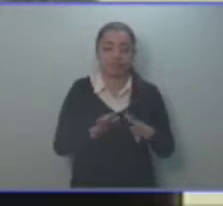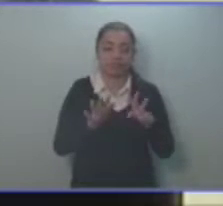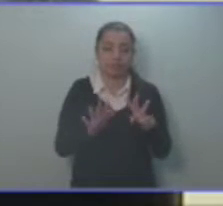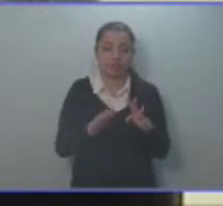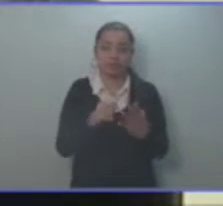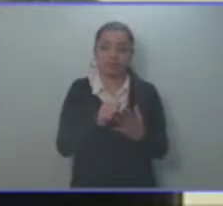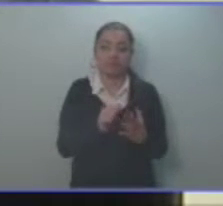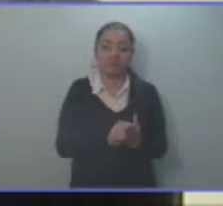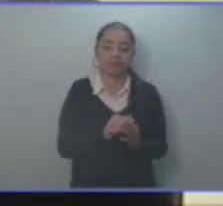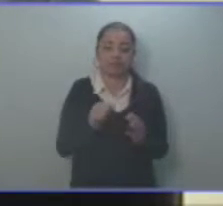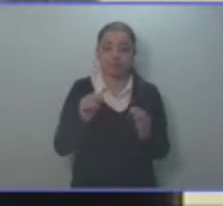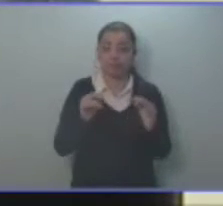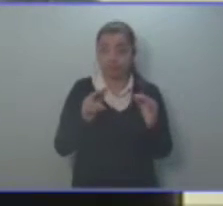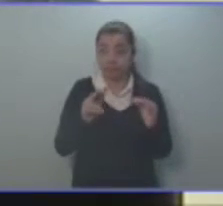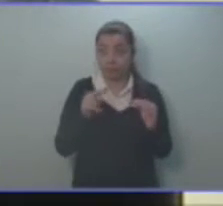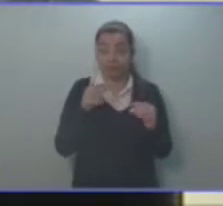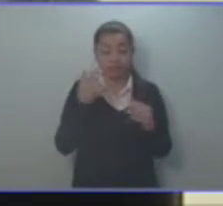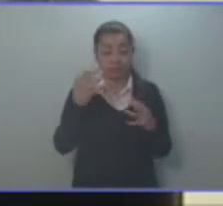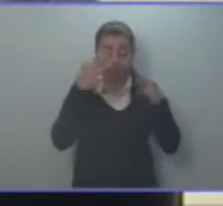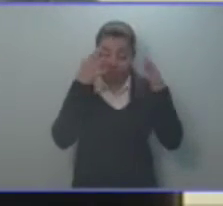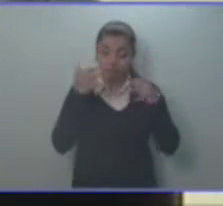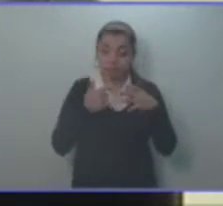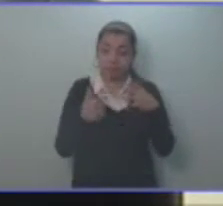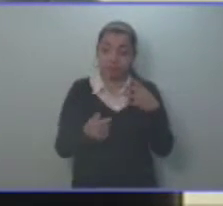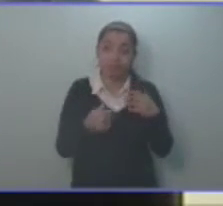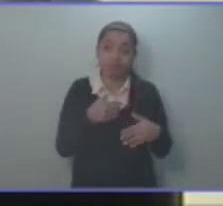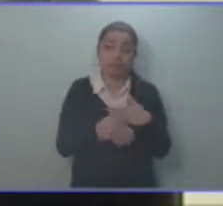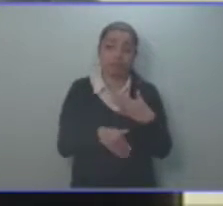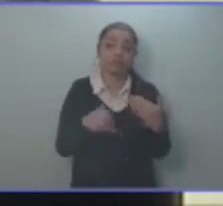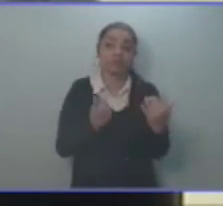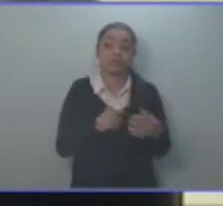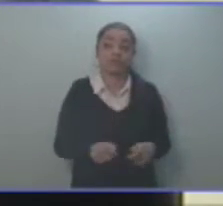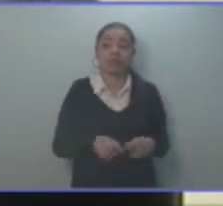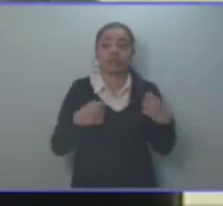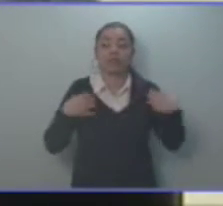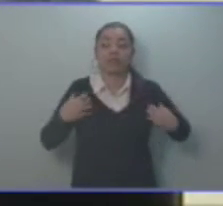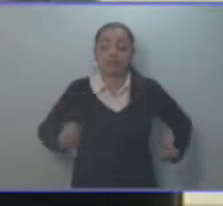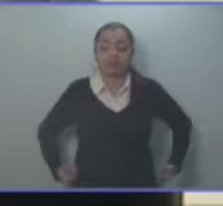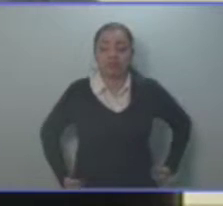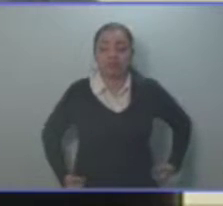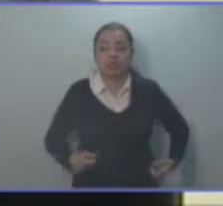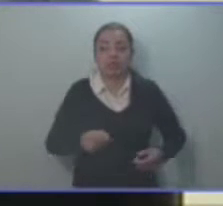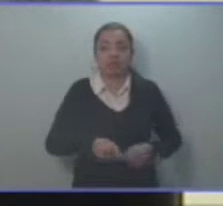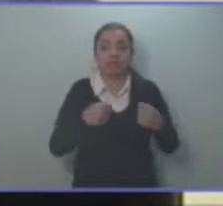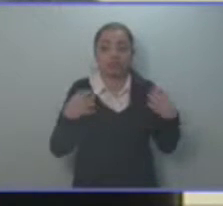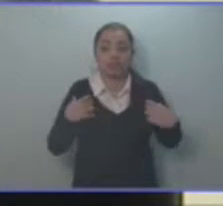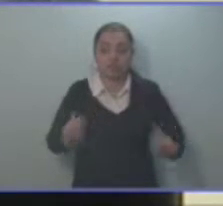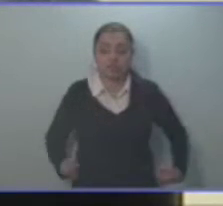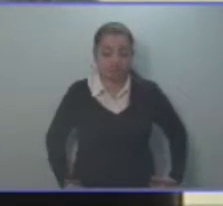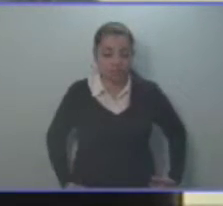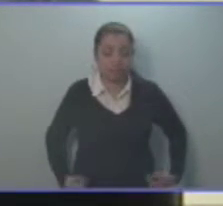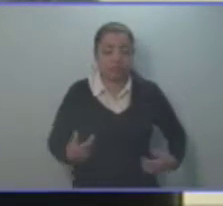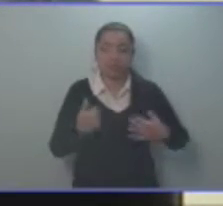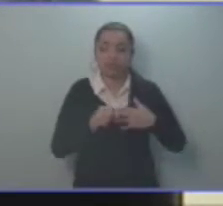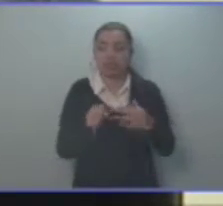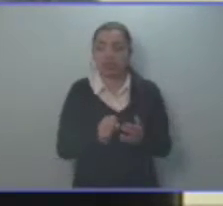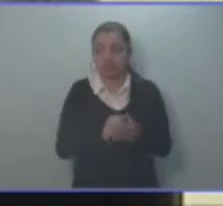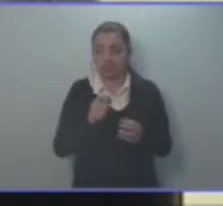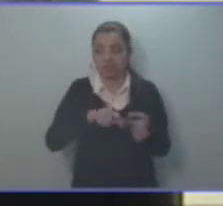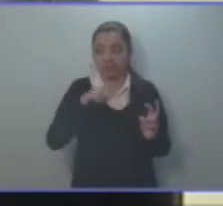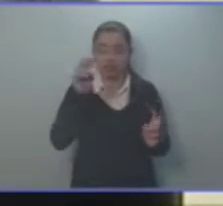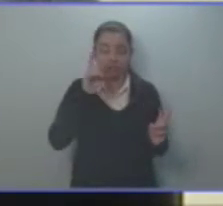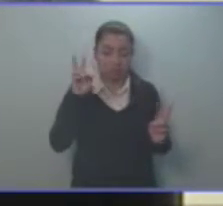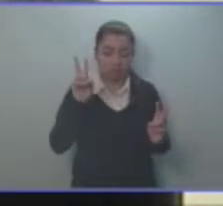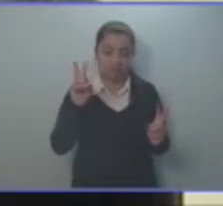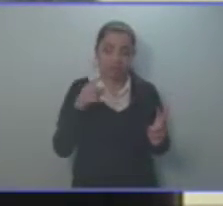Artículo 3, el presente decreto entrará en vigencia a partir del día de su publicación en el diario oficial. Dado en el Salón Azul del Palacio Legislativo San